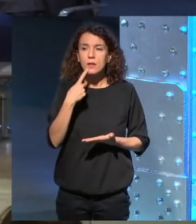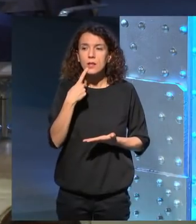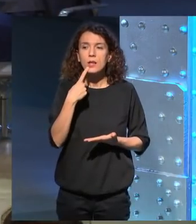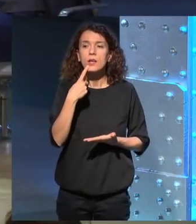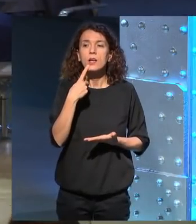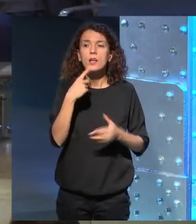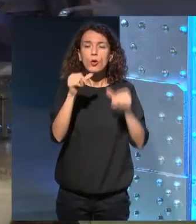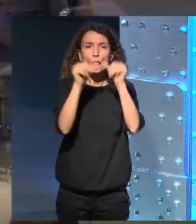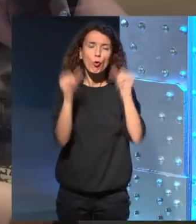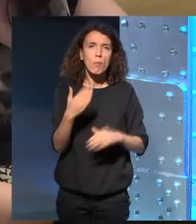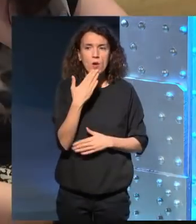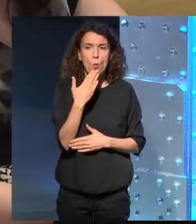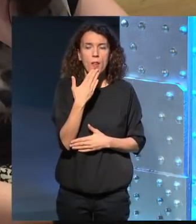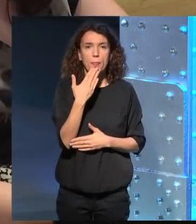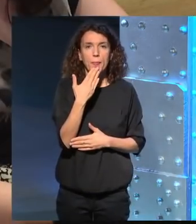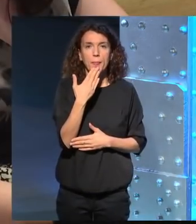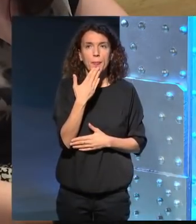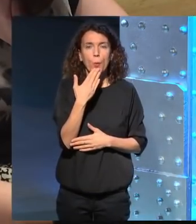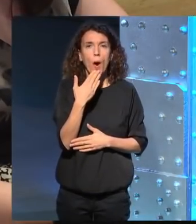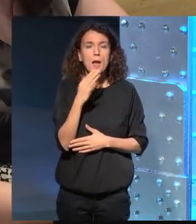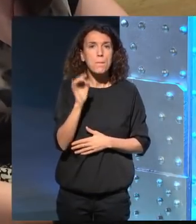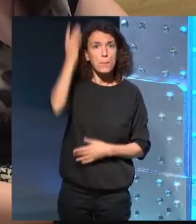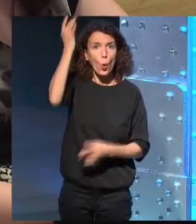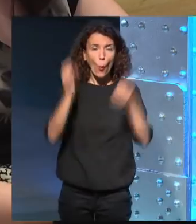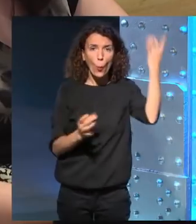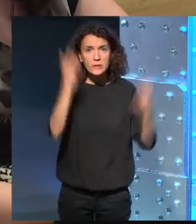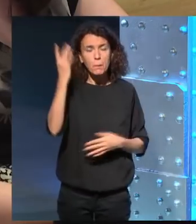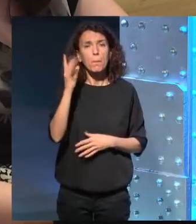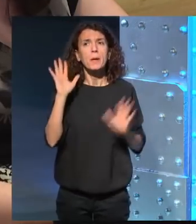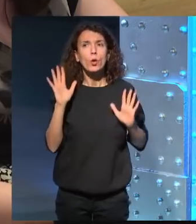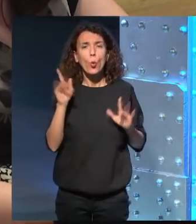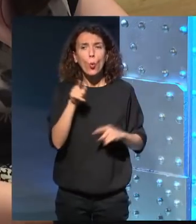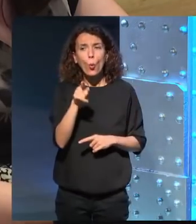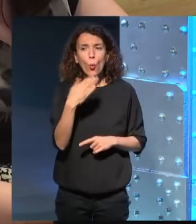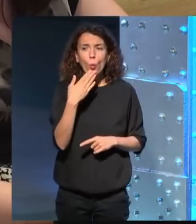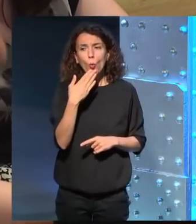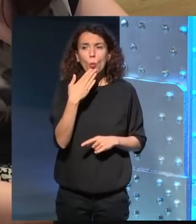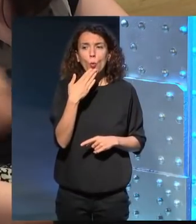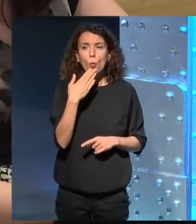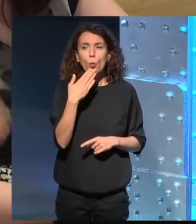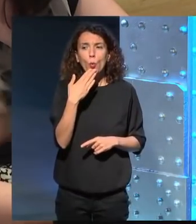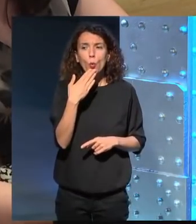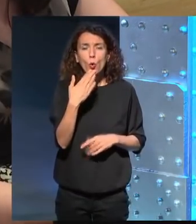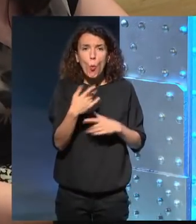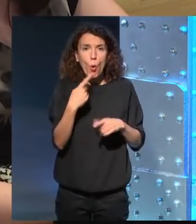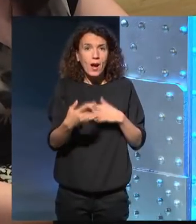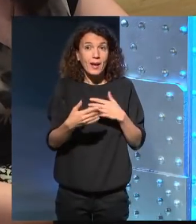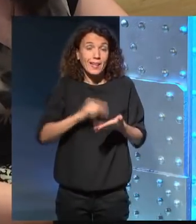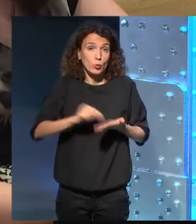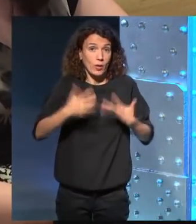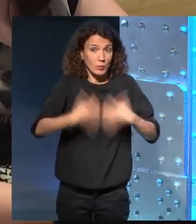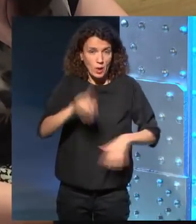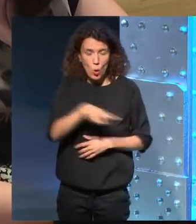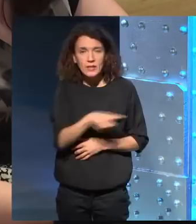entonces esa forma como también de la improvisación pero no como decías tú de escritura automática así